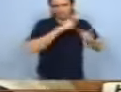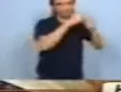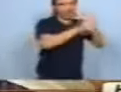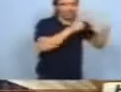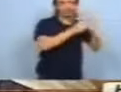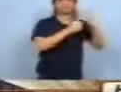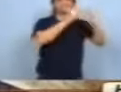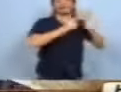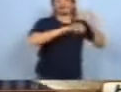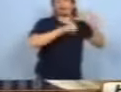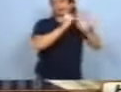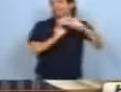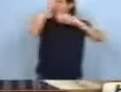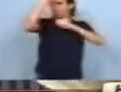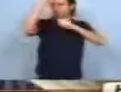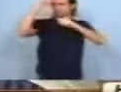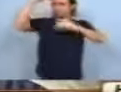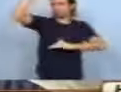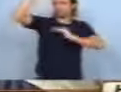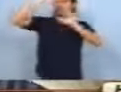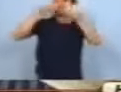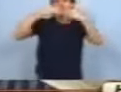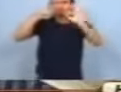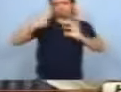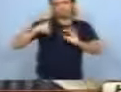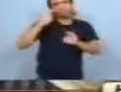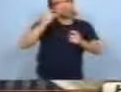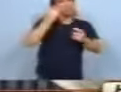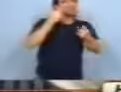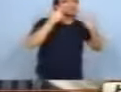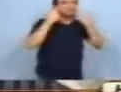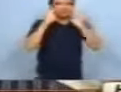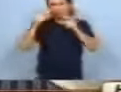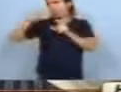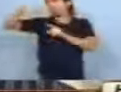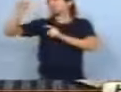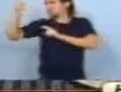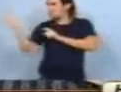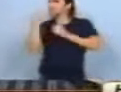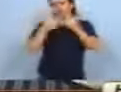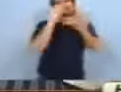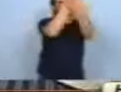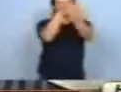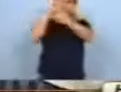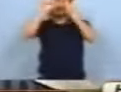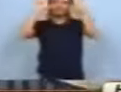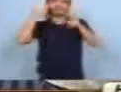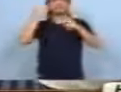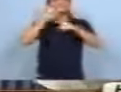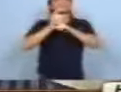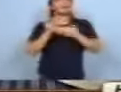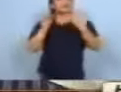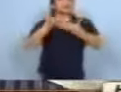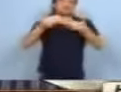hasta el norte. Eso es más difícil, chequear todo. Pero sí tenemos gente que nos va informando y vamos a las inauguraciones.